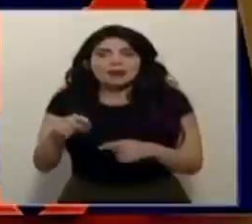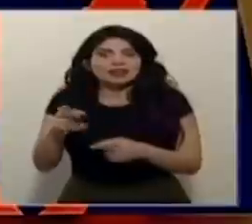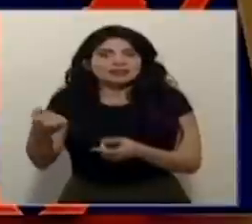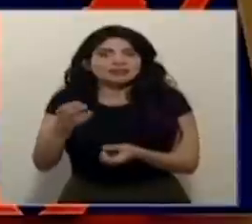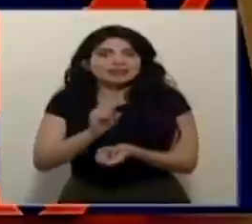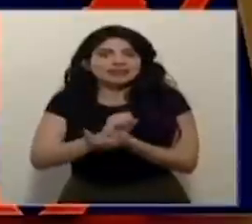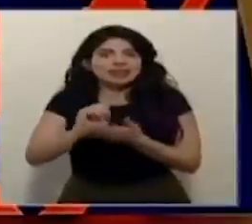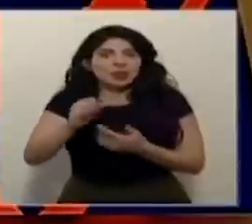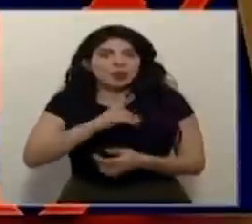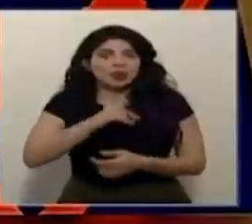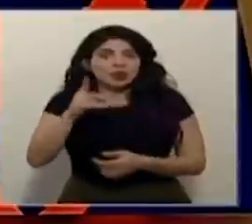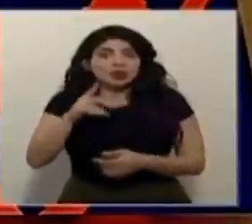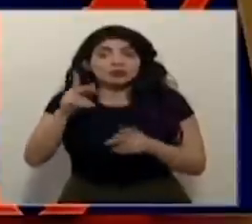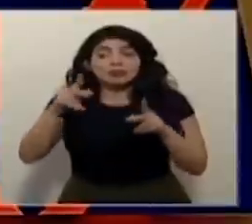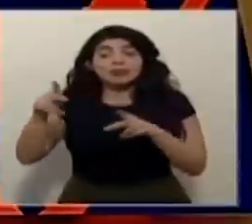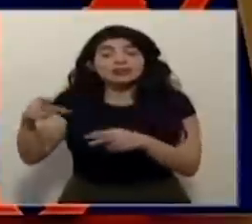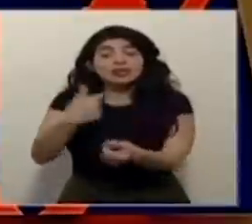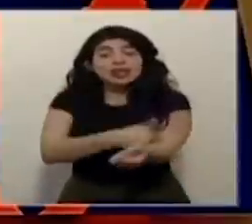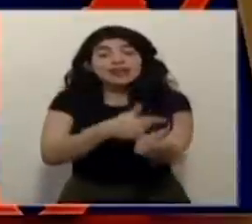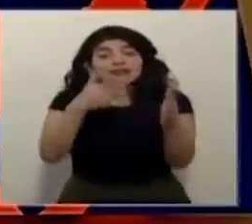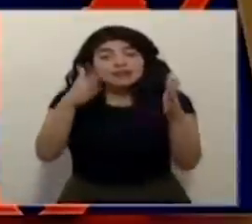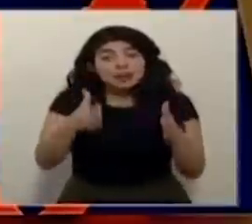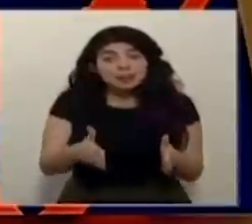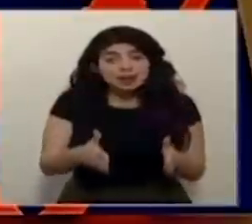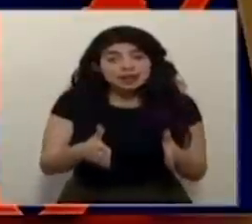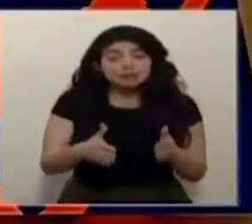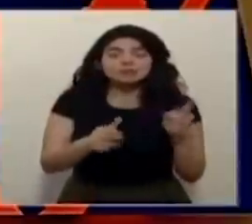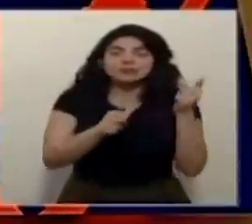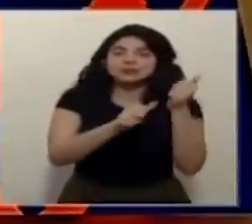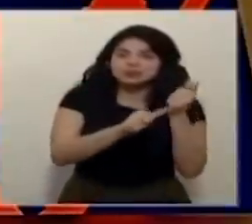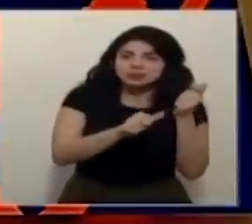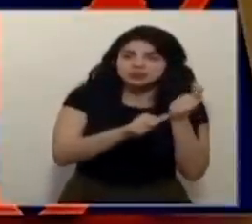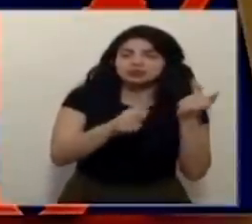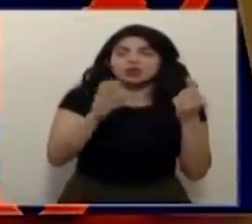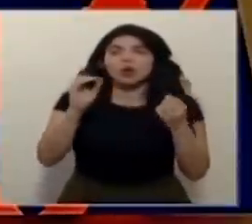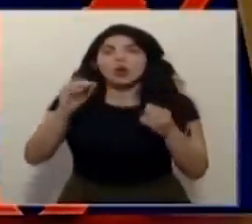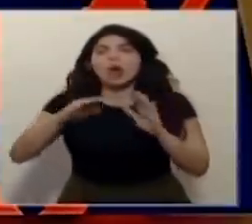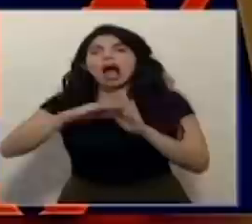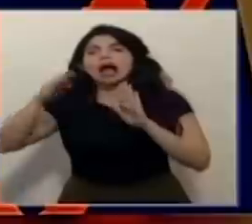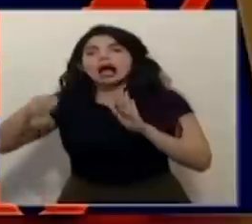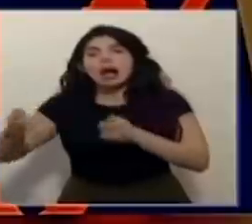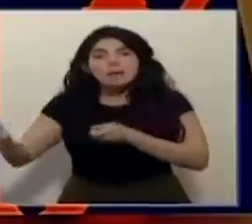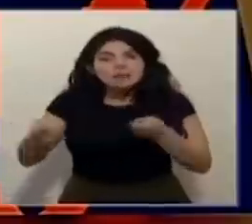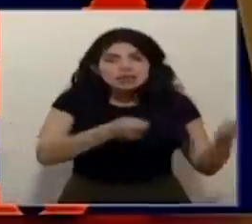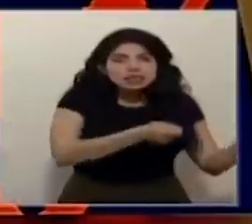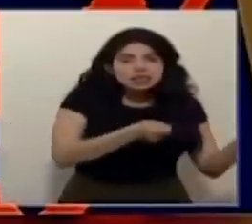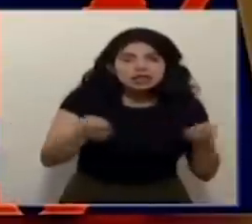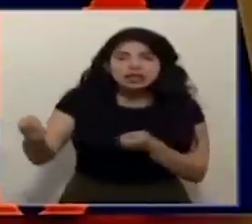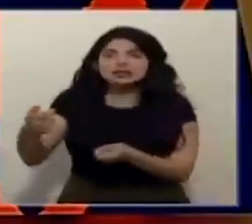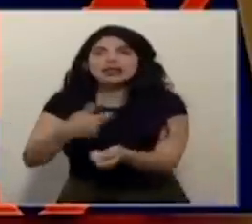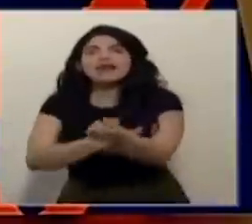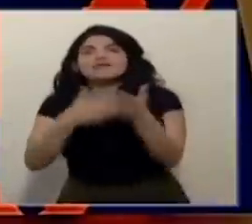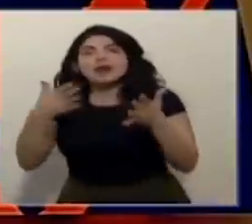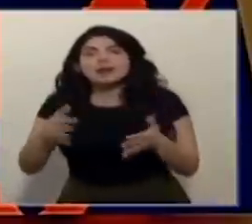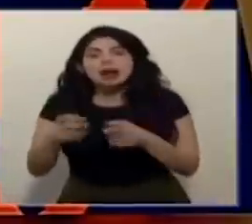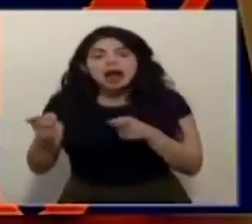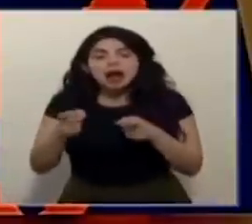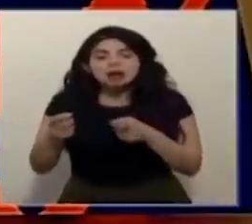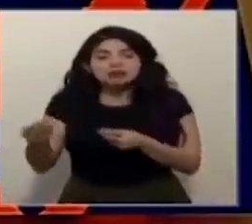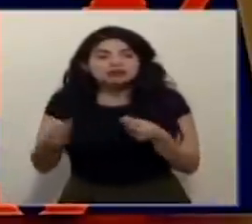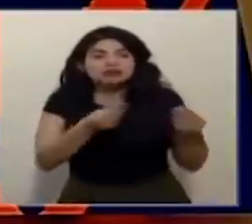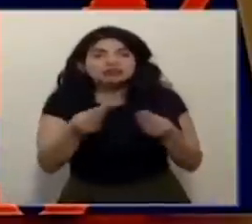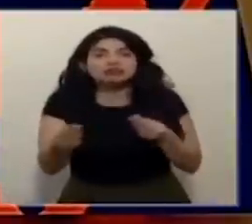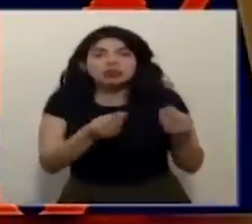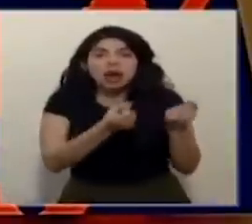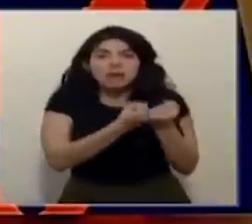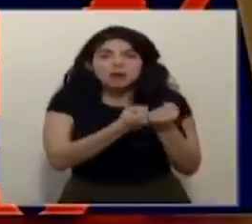Juan de Dios el personal de enfermería tanto auxiliares como camilleros como enfermeras instrumentistas que trabajan